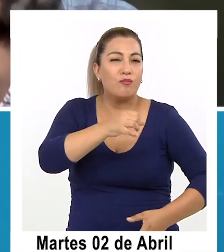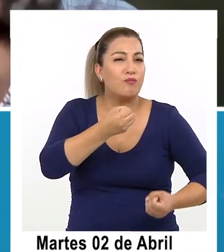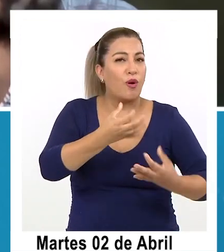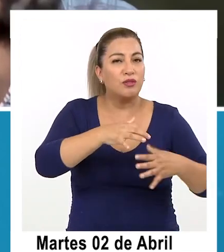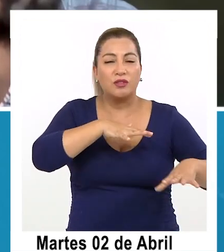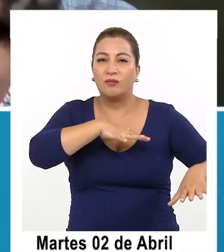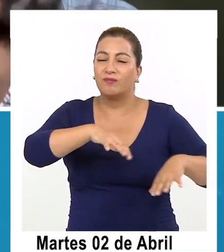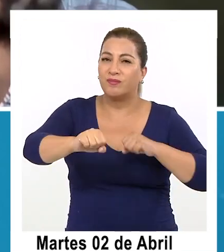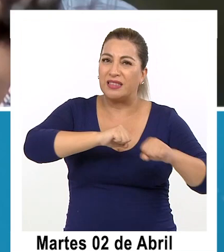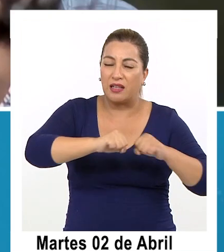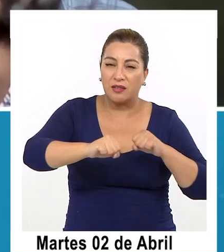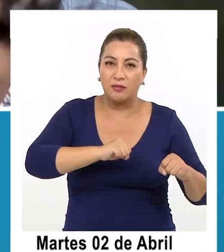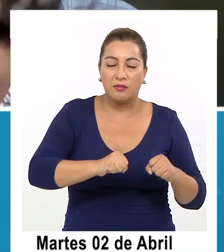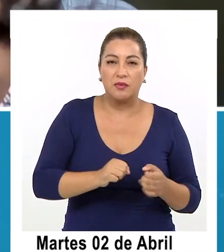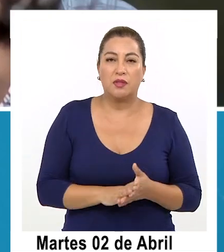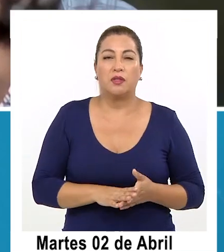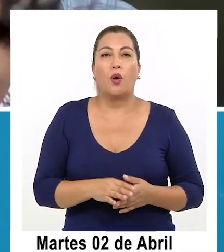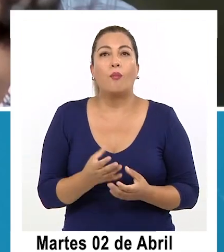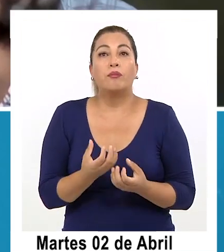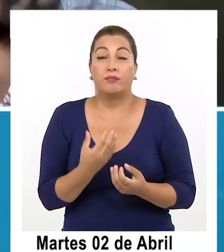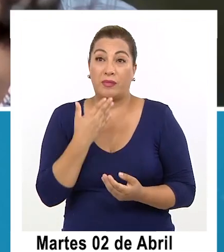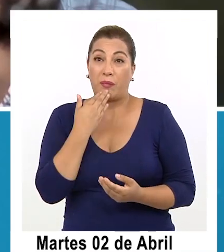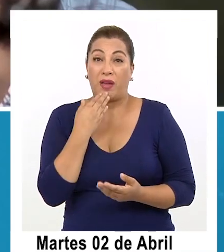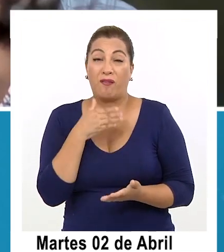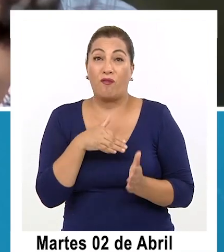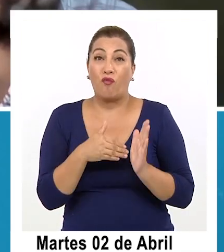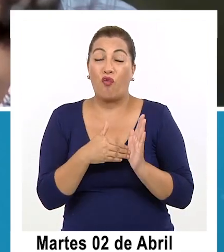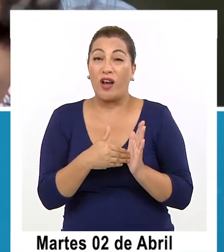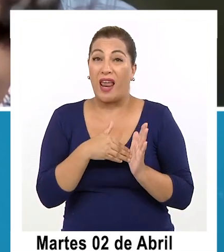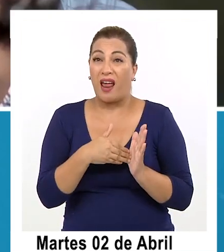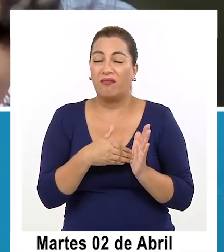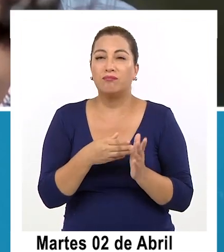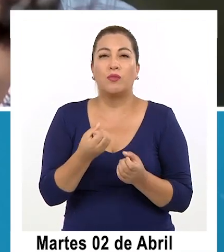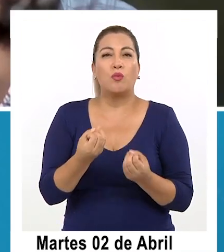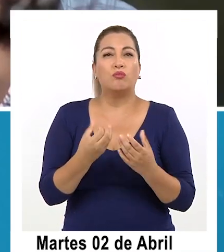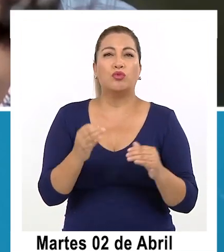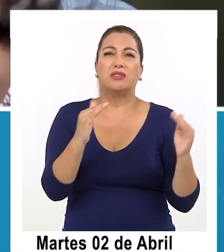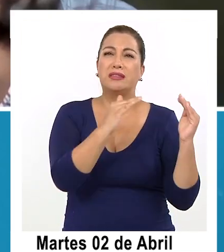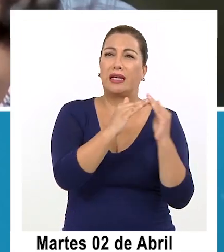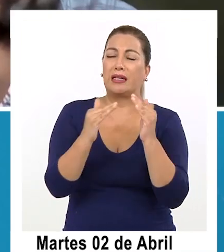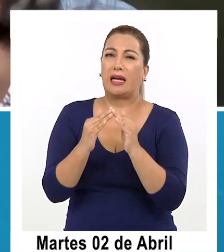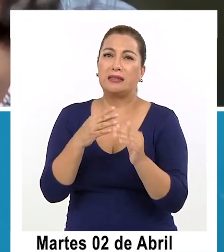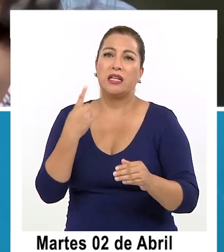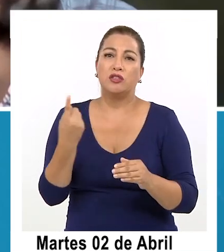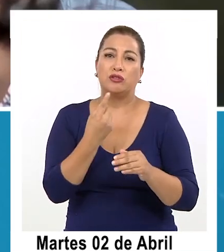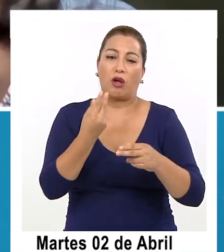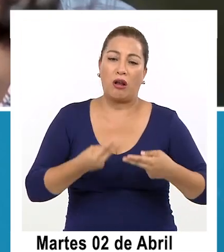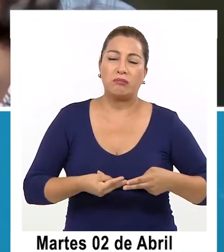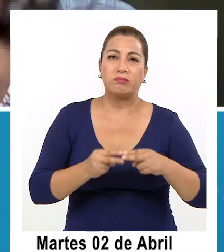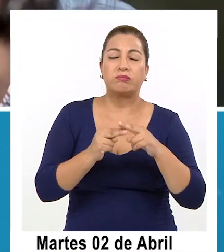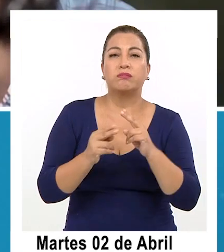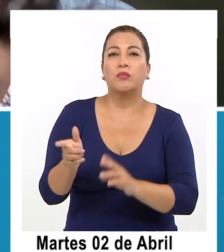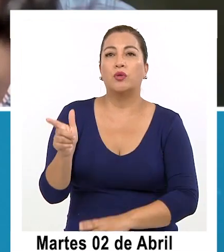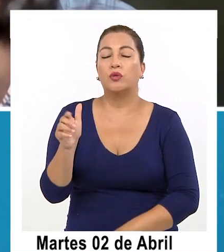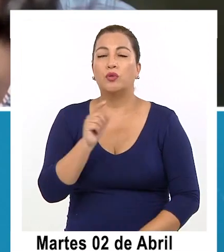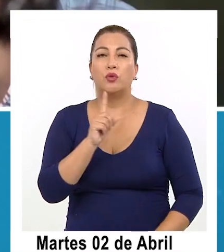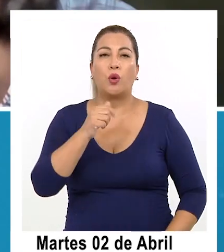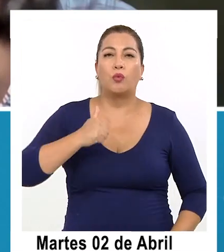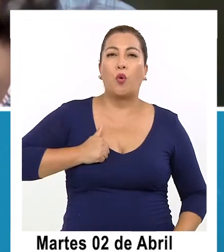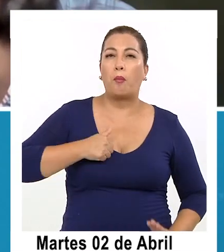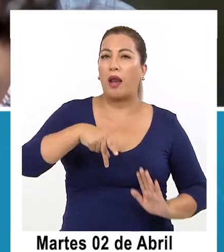vulnerabilidad había muchas viviendas de autoconstrucción viviendas que no no tenían cumplimiento